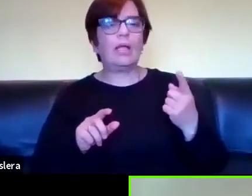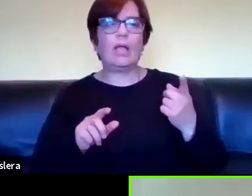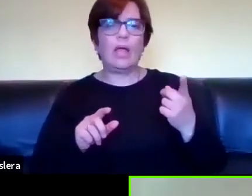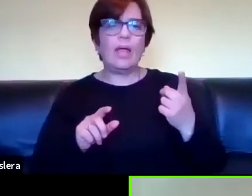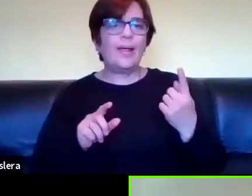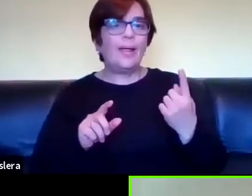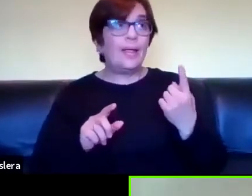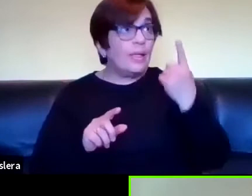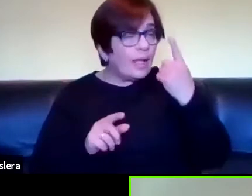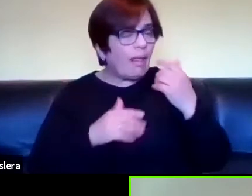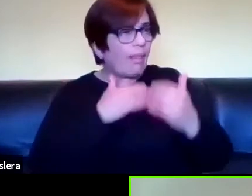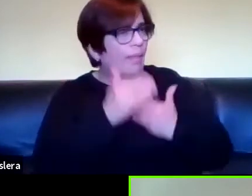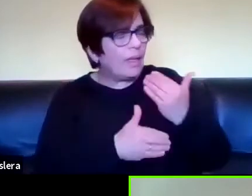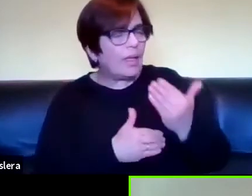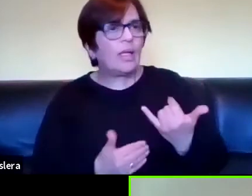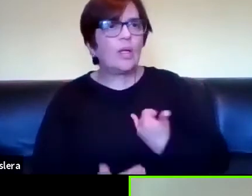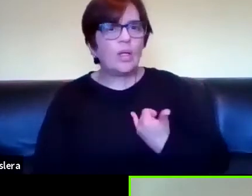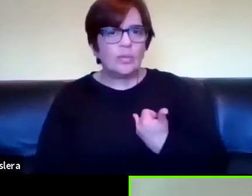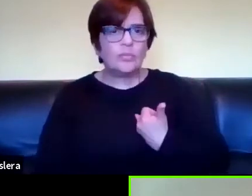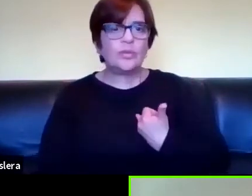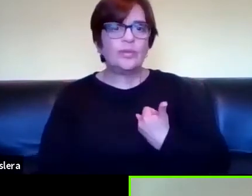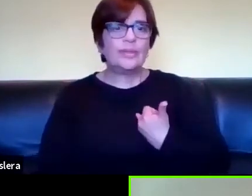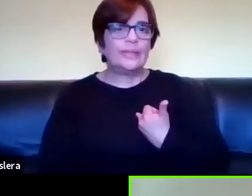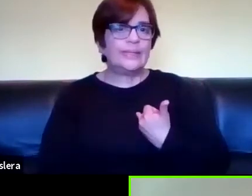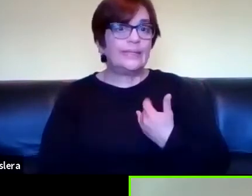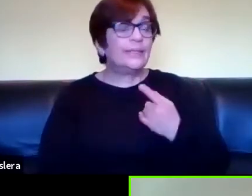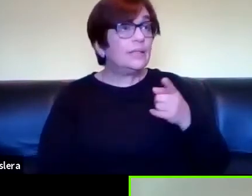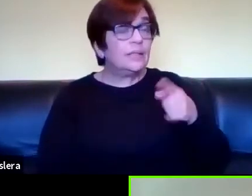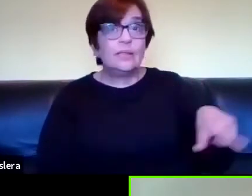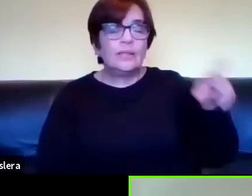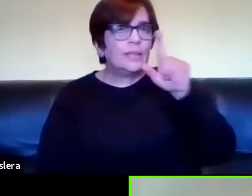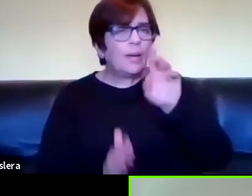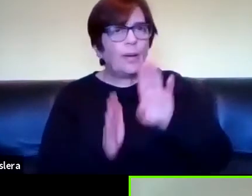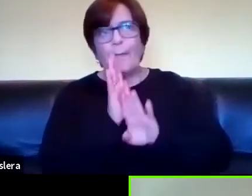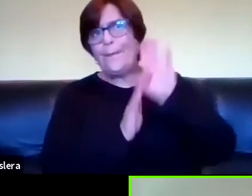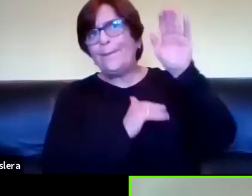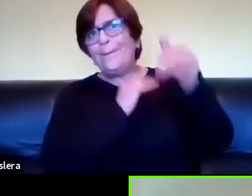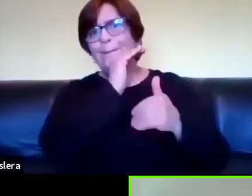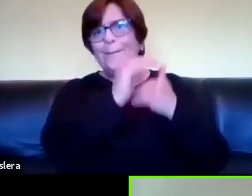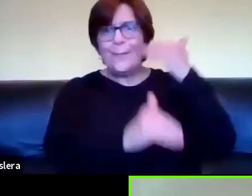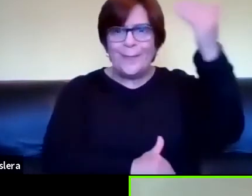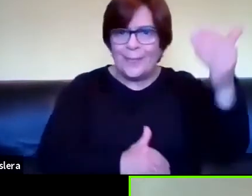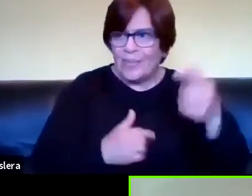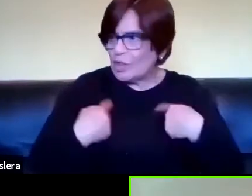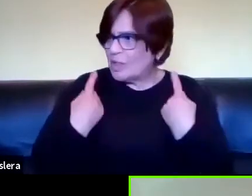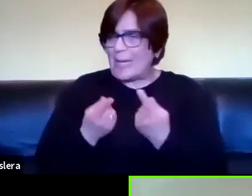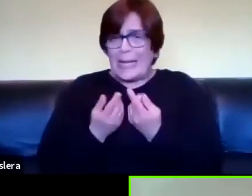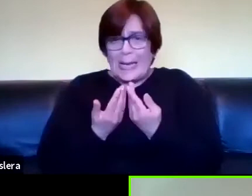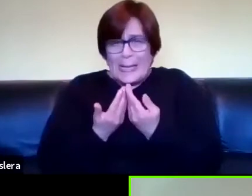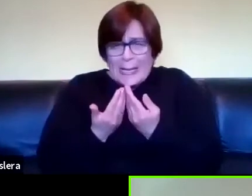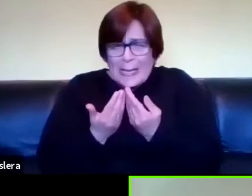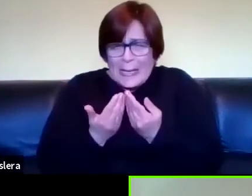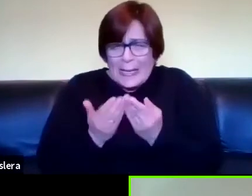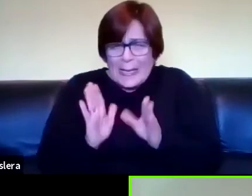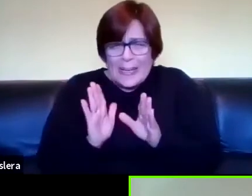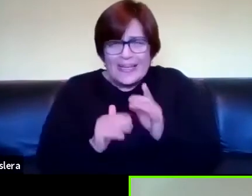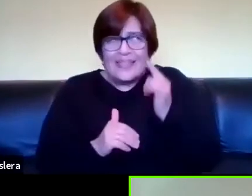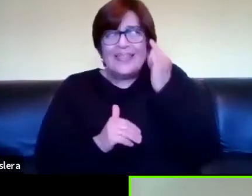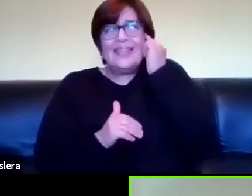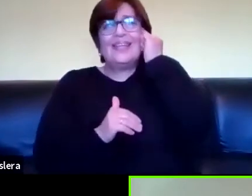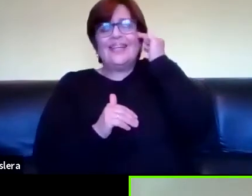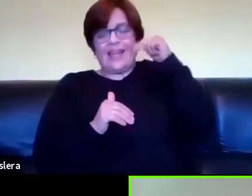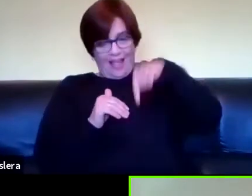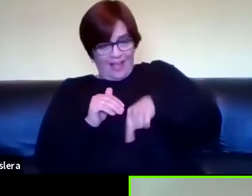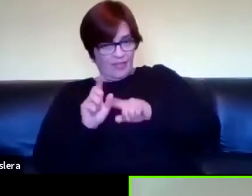lo que estaban haciendo era pero un avance enorme con relación a lo que nosotros tímidamente estábamos empezando a pensar acá en la